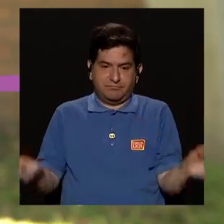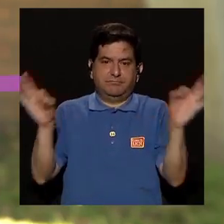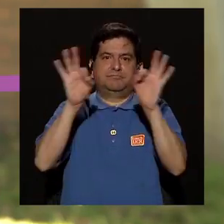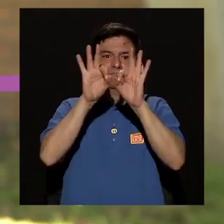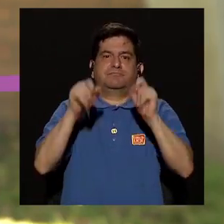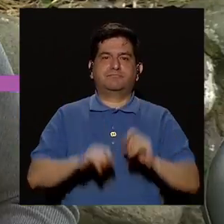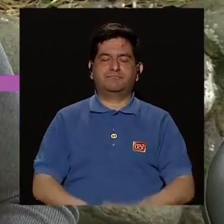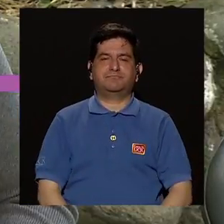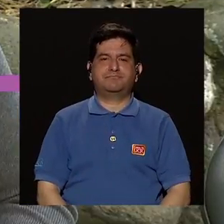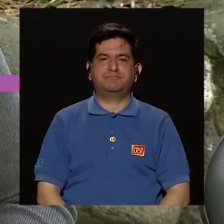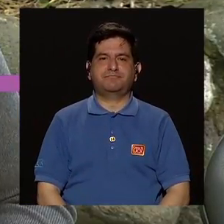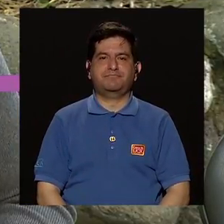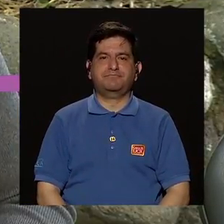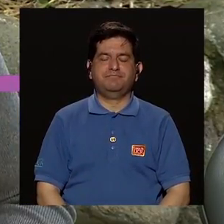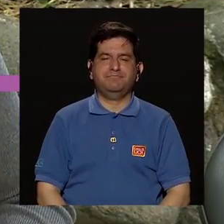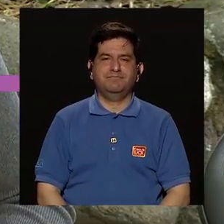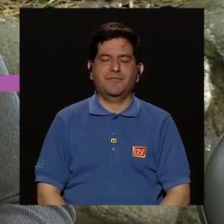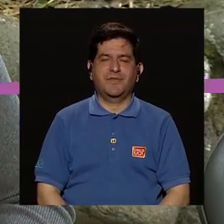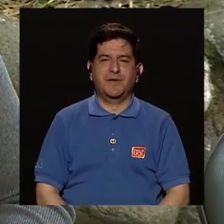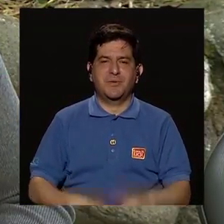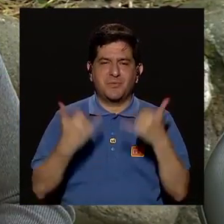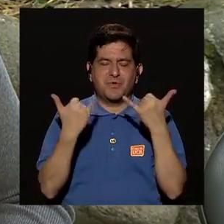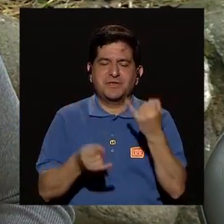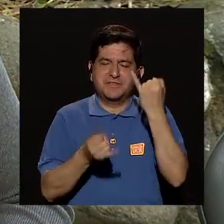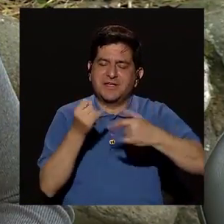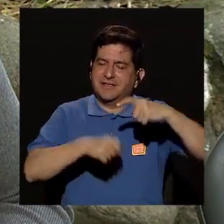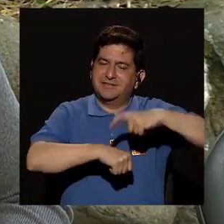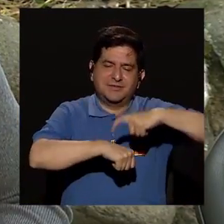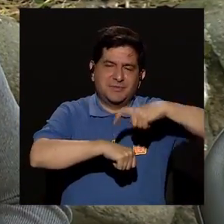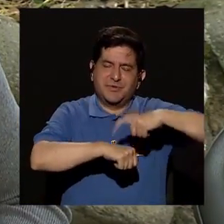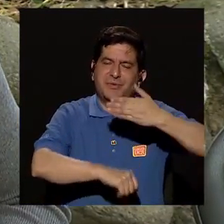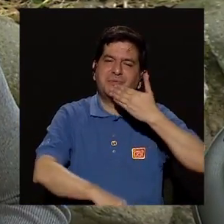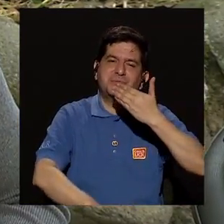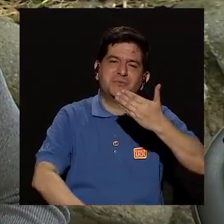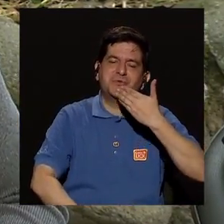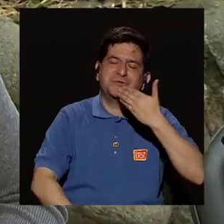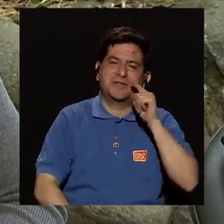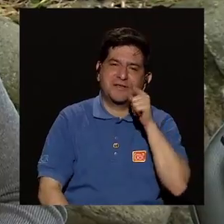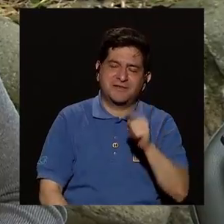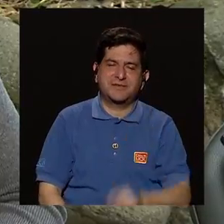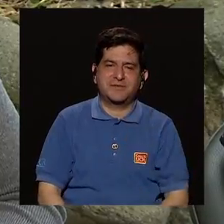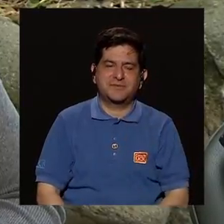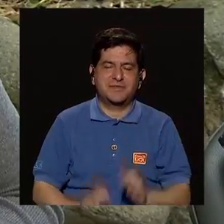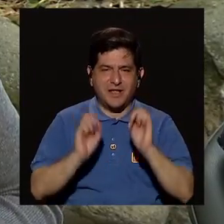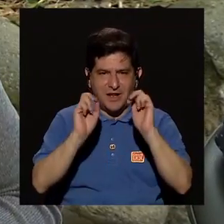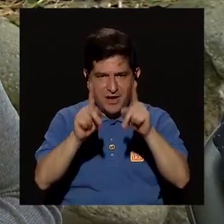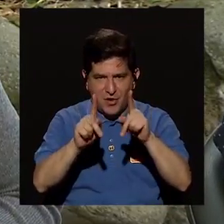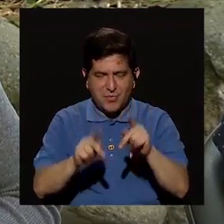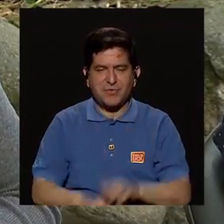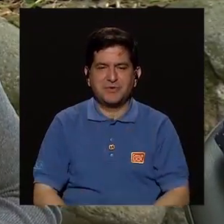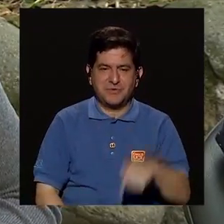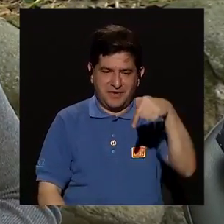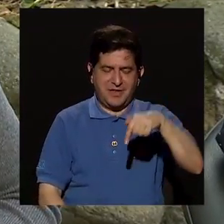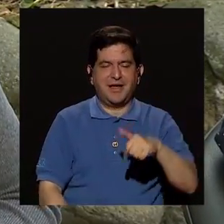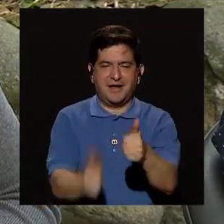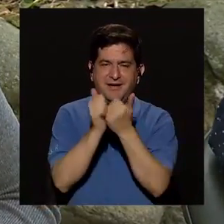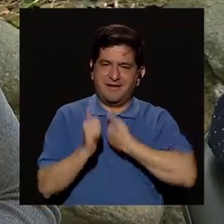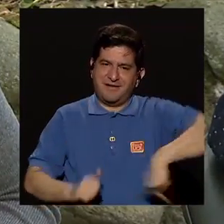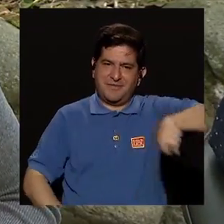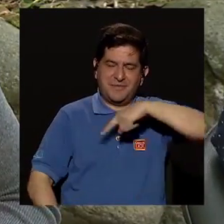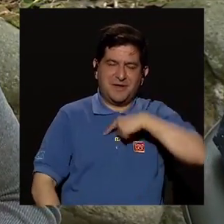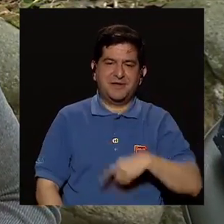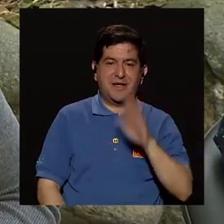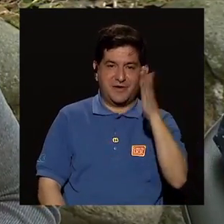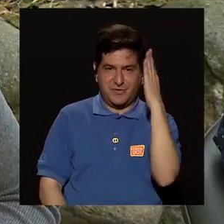fundamental bueno Esbaldón se nos ha agotado el tiempo agradecerle este espacio este platito que nos